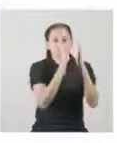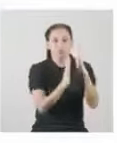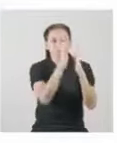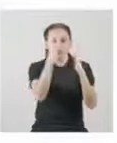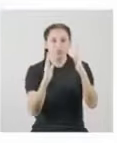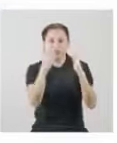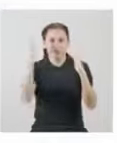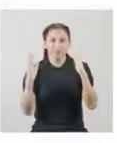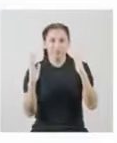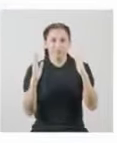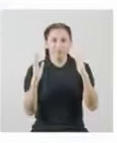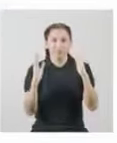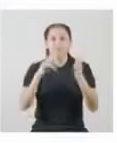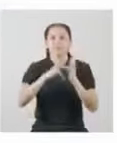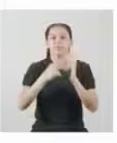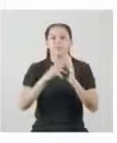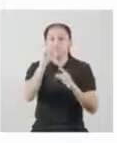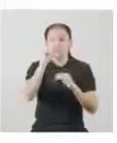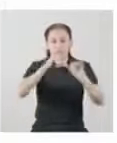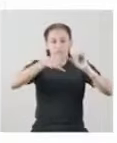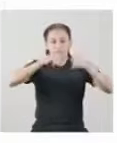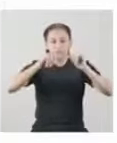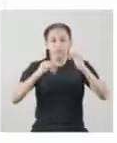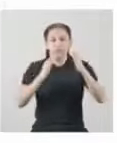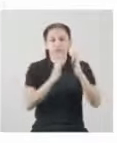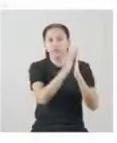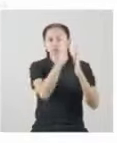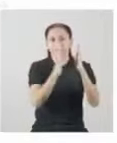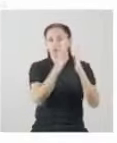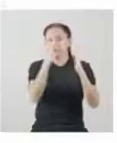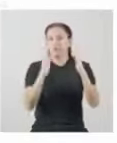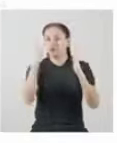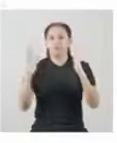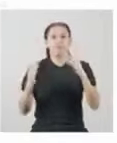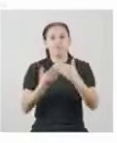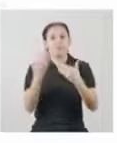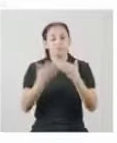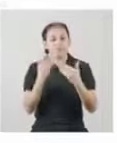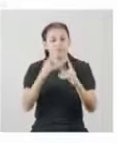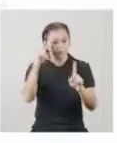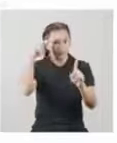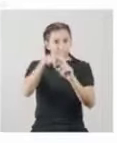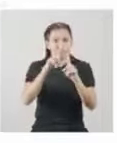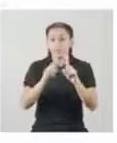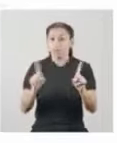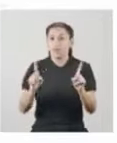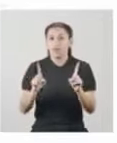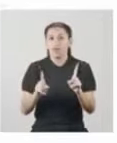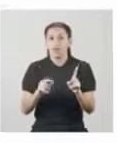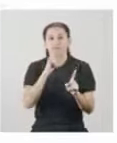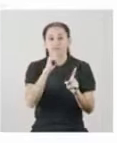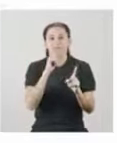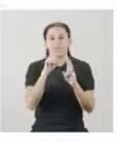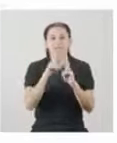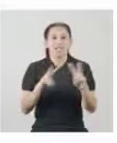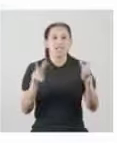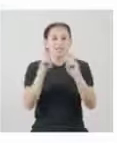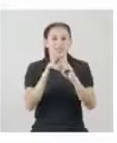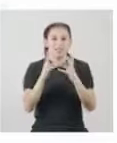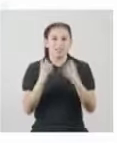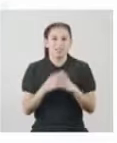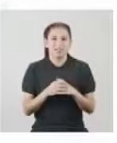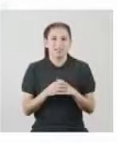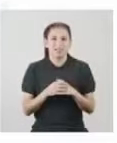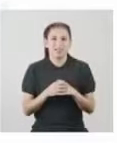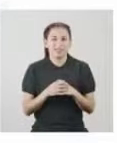todos los datos de la distribución Es una medida de dispersión fácil de hallar Aunque insuficiente para valorar